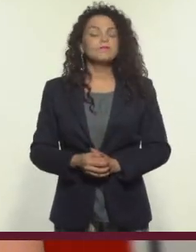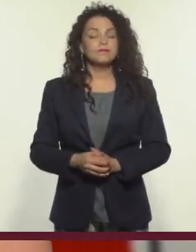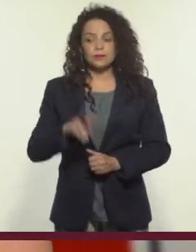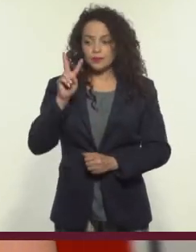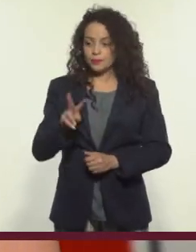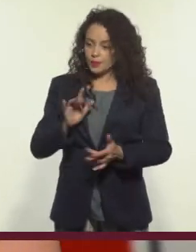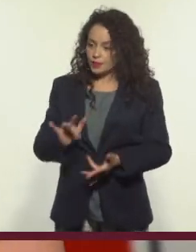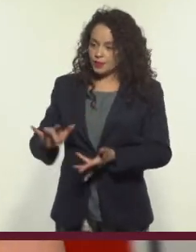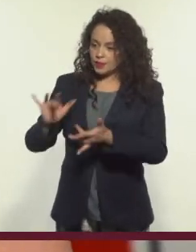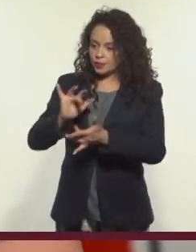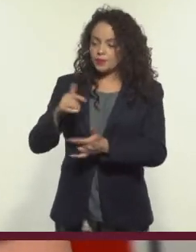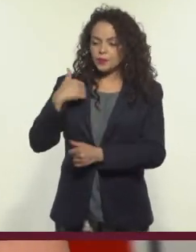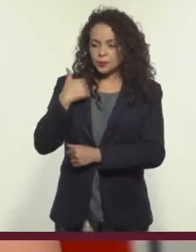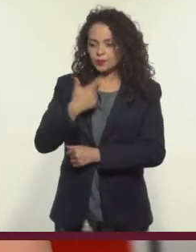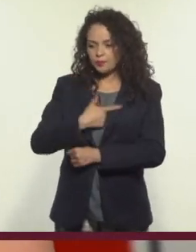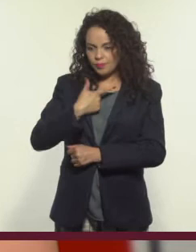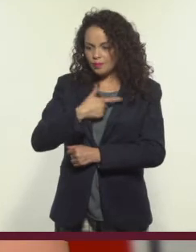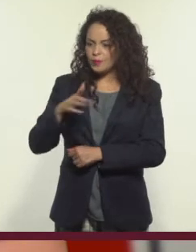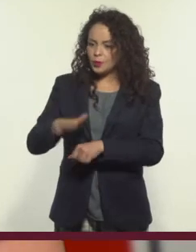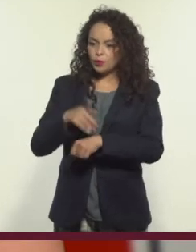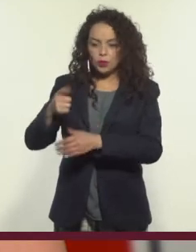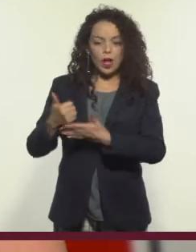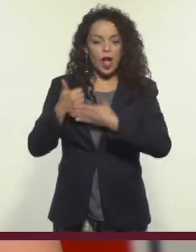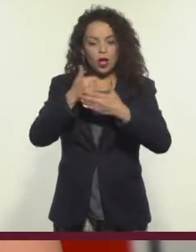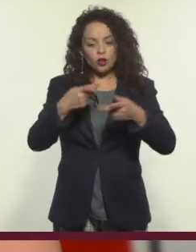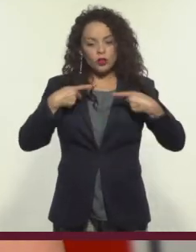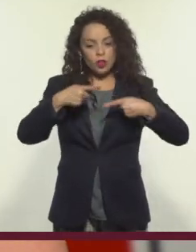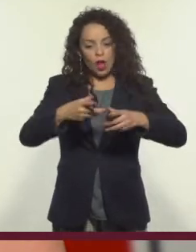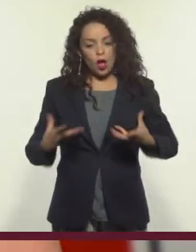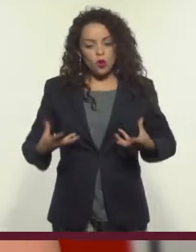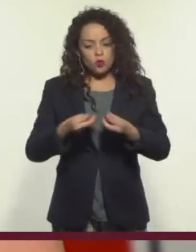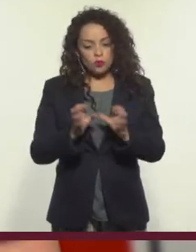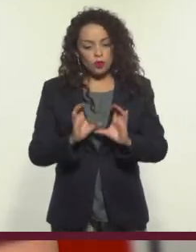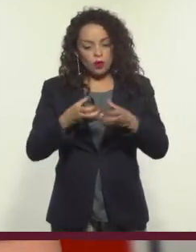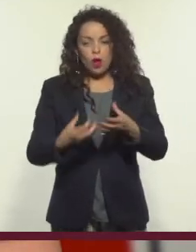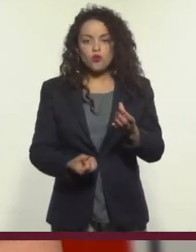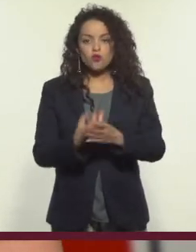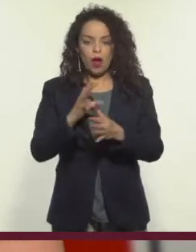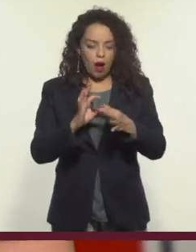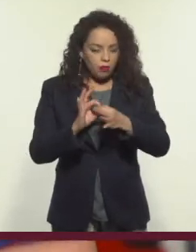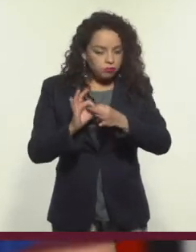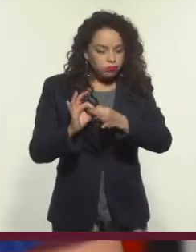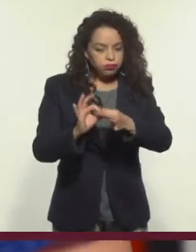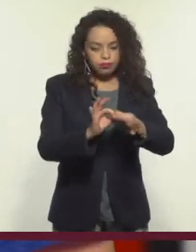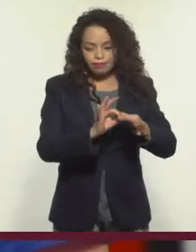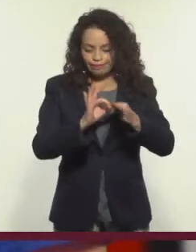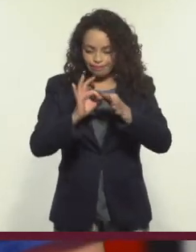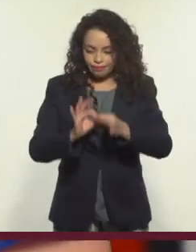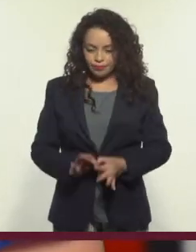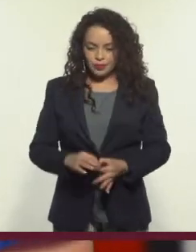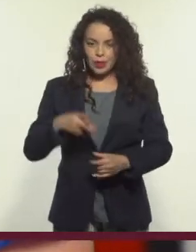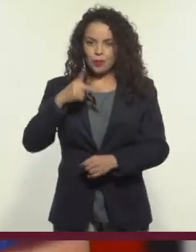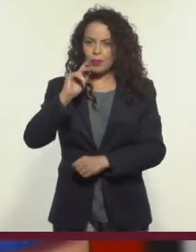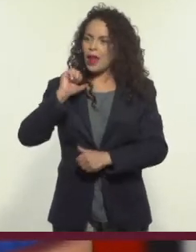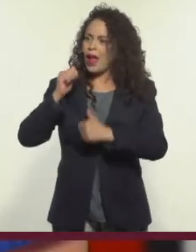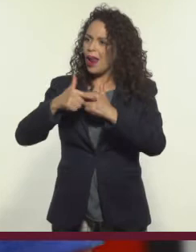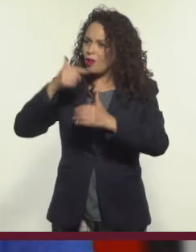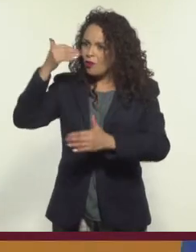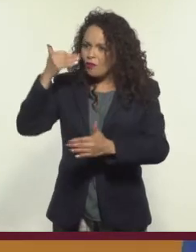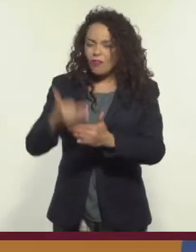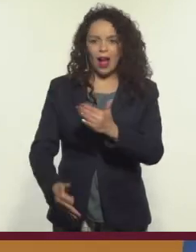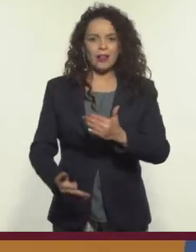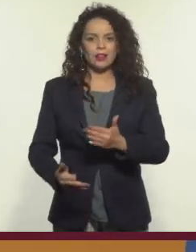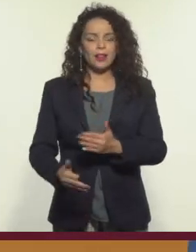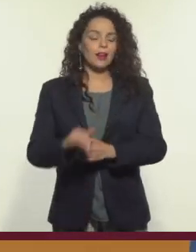pensar que las redes sociales ayudan a estas personas a juntarse y a crear nuevos lazos, pero siento que algo queda como en el aire.